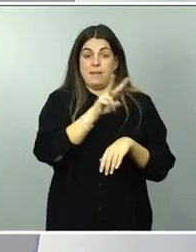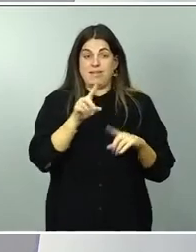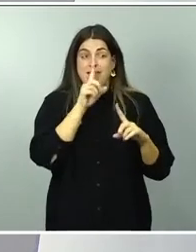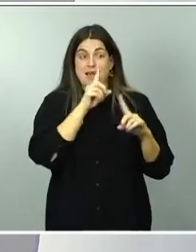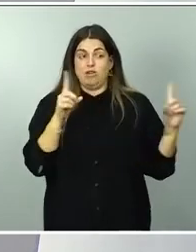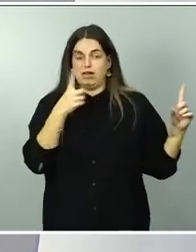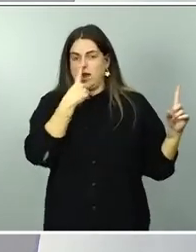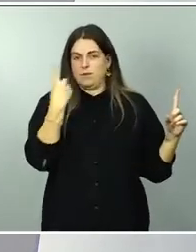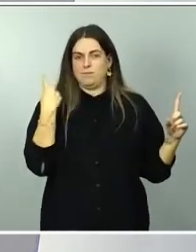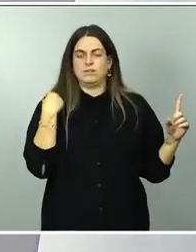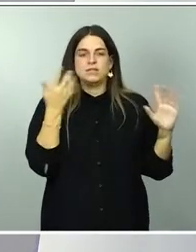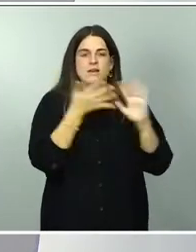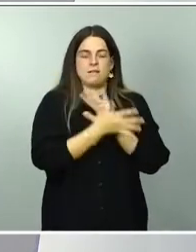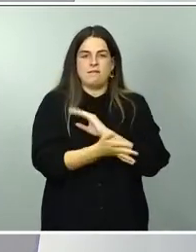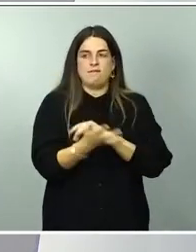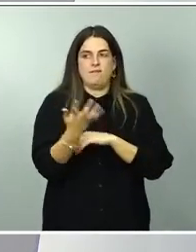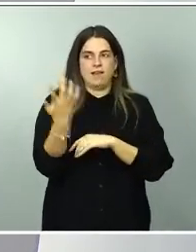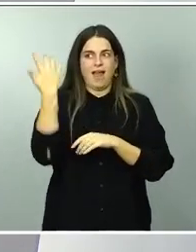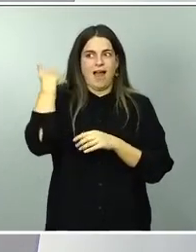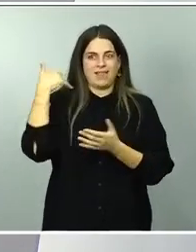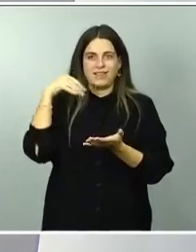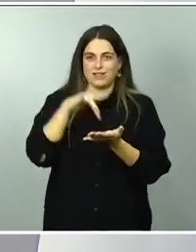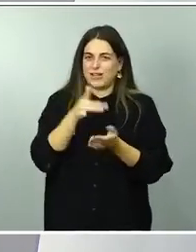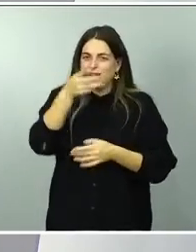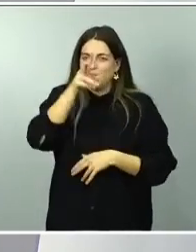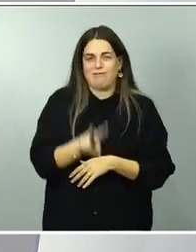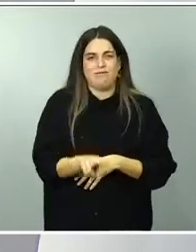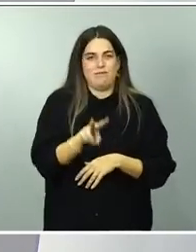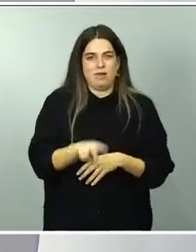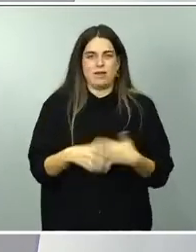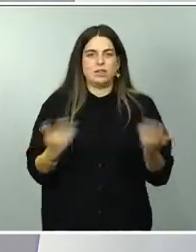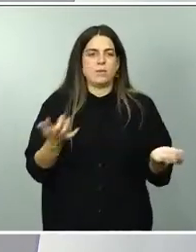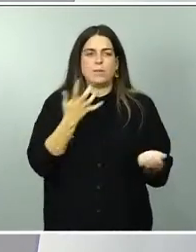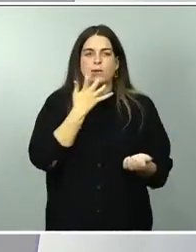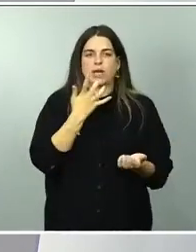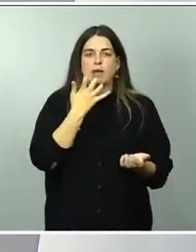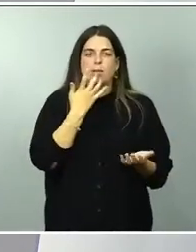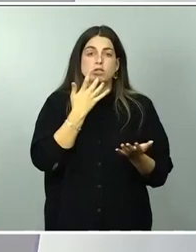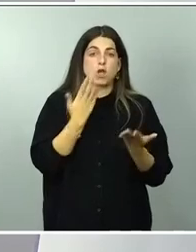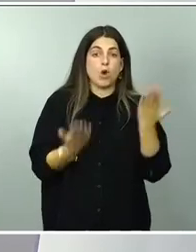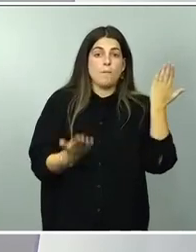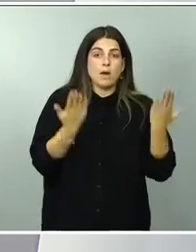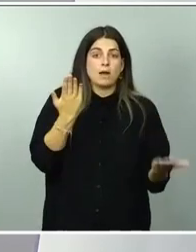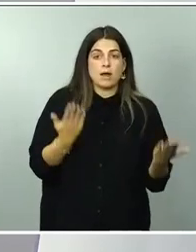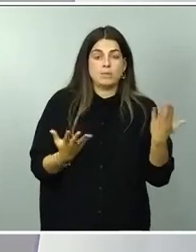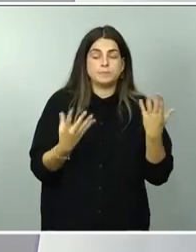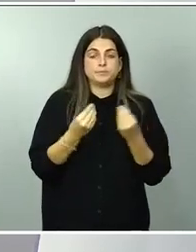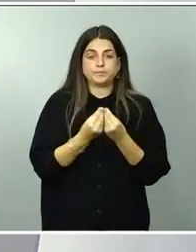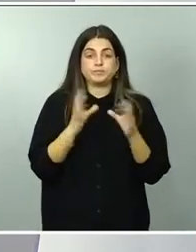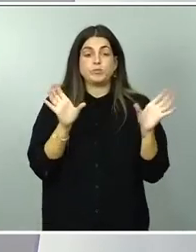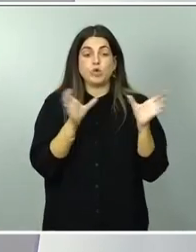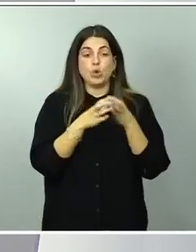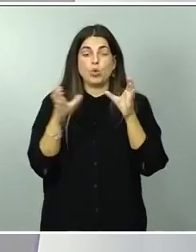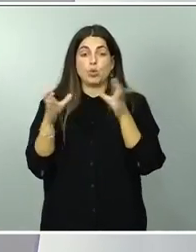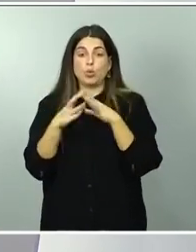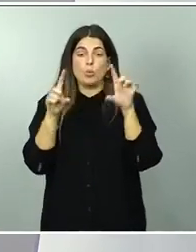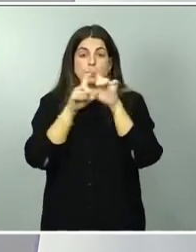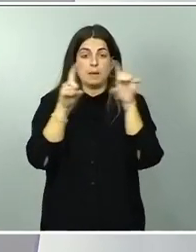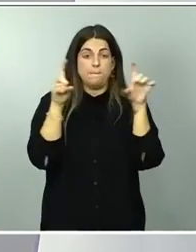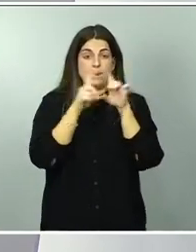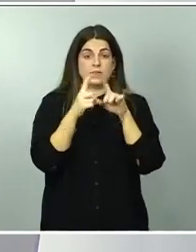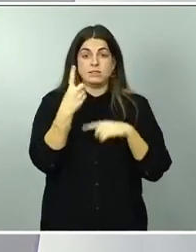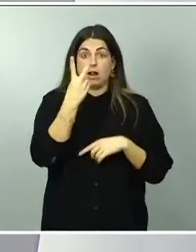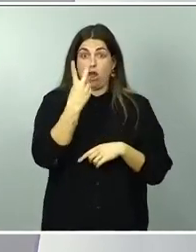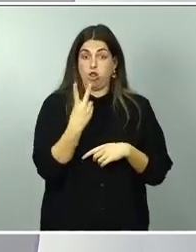cifra inédita. Si ponemos, por ejemplo, como comparación los dos principales grupos bancarios españoles, su